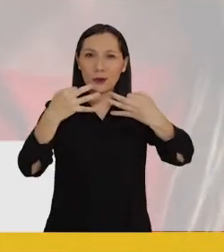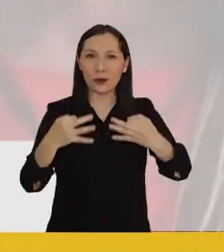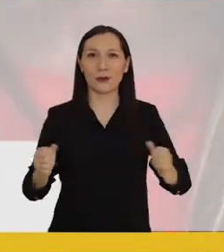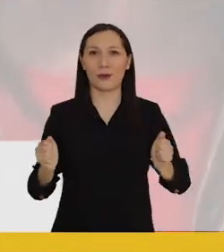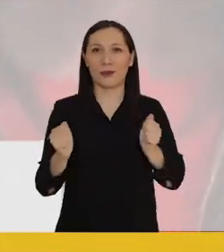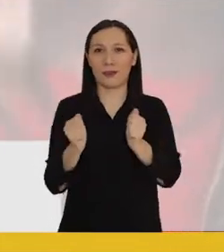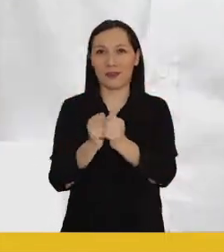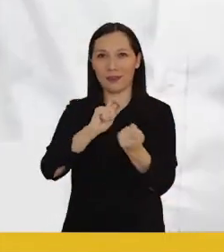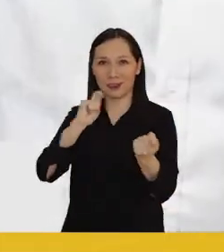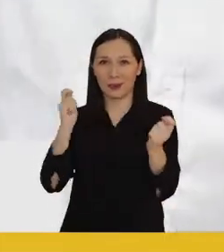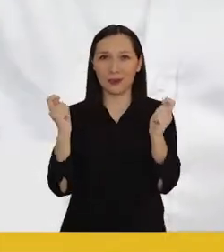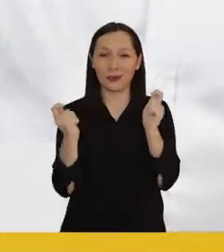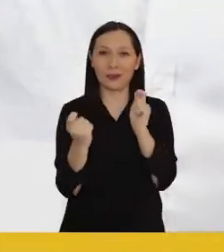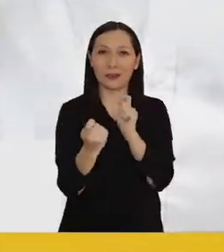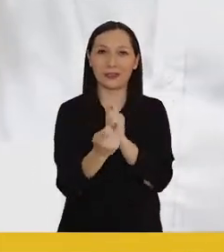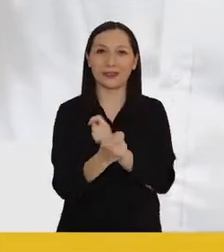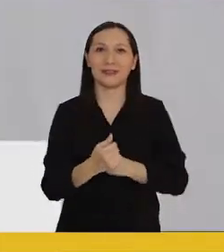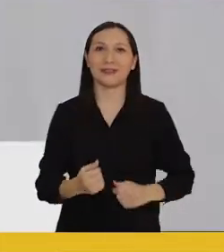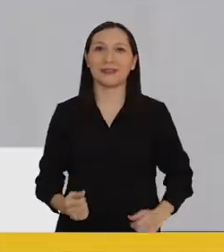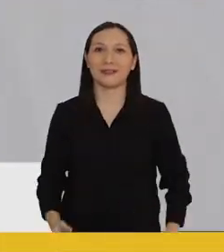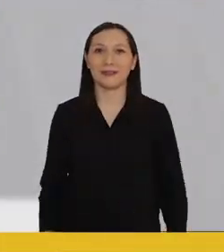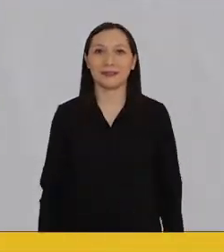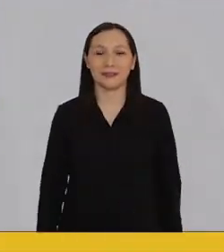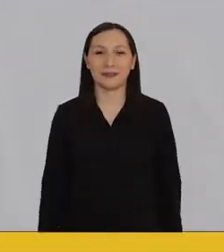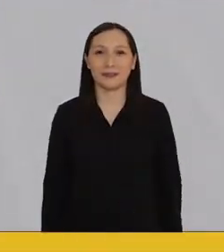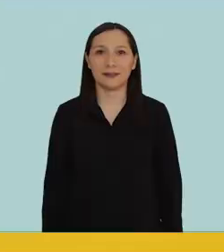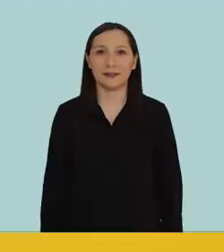seguro con renovación.